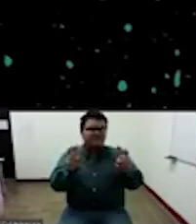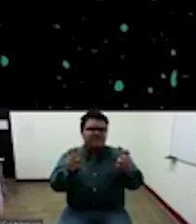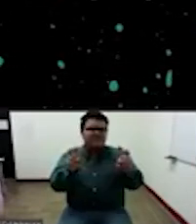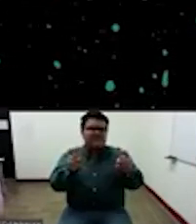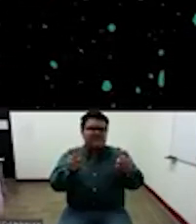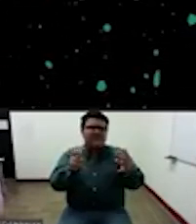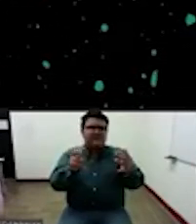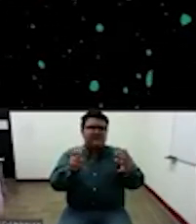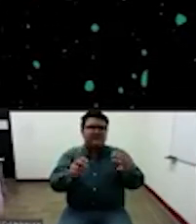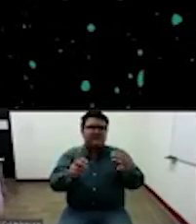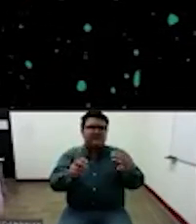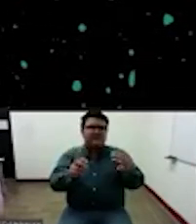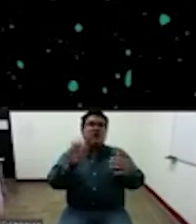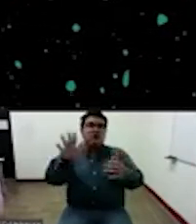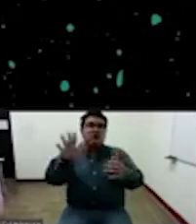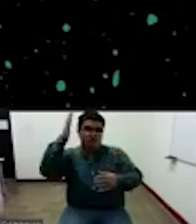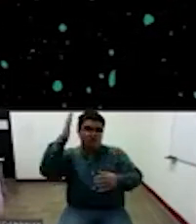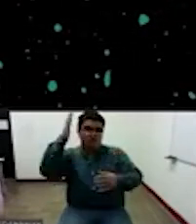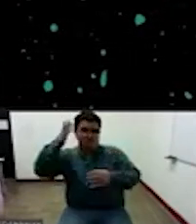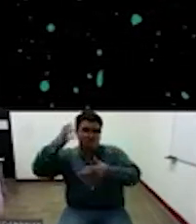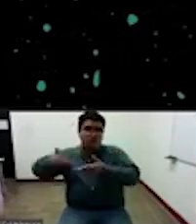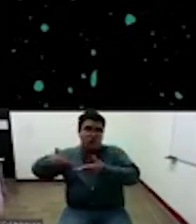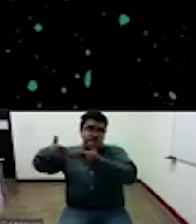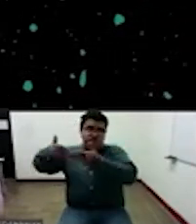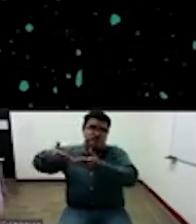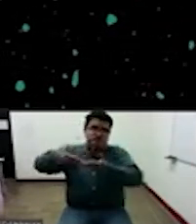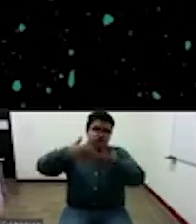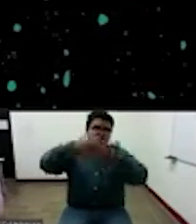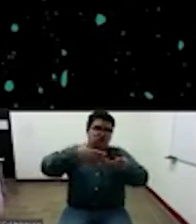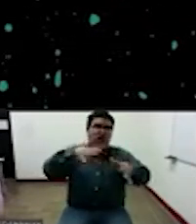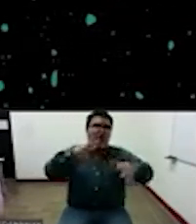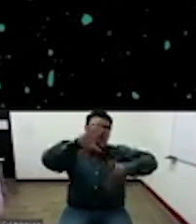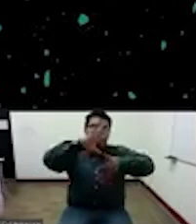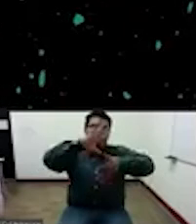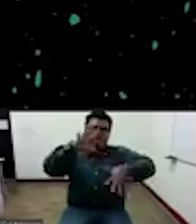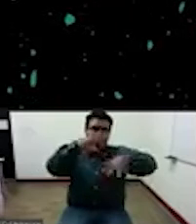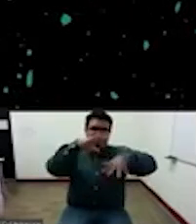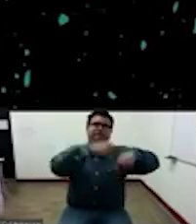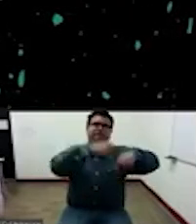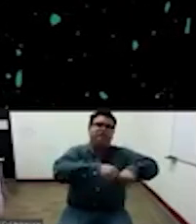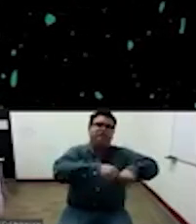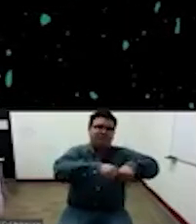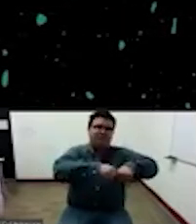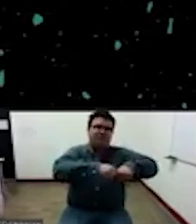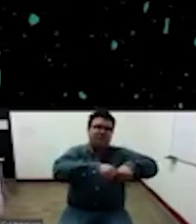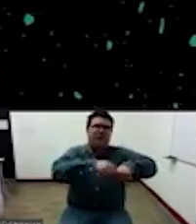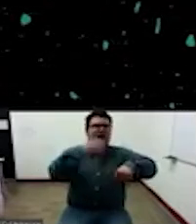de las colonias europeo américa y que trajeron consigo digamos un sistema